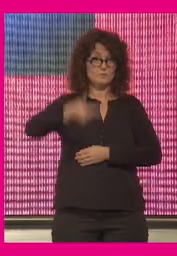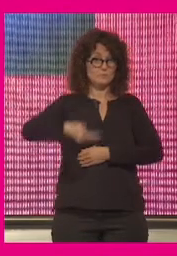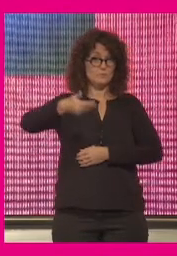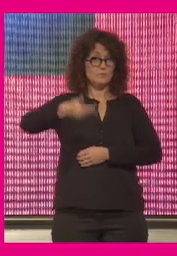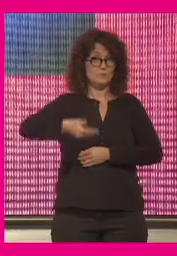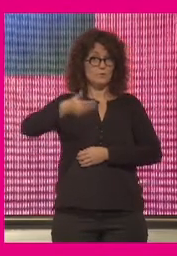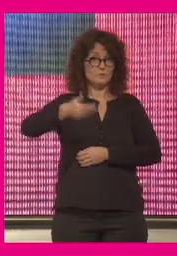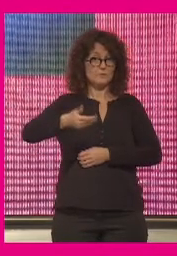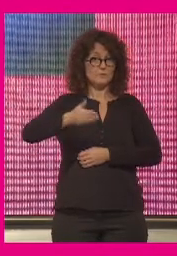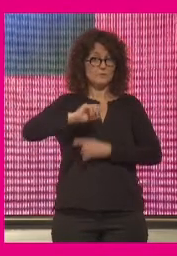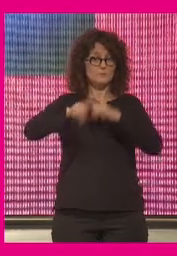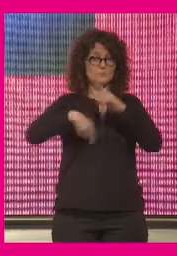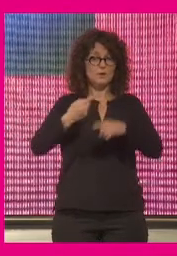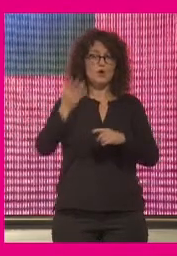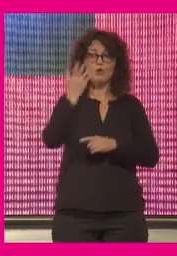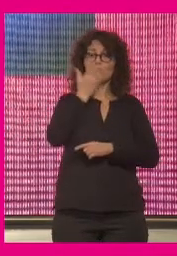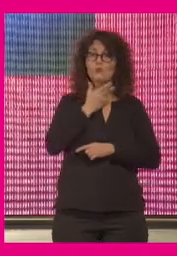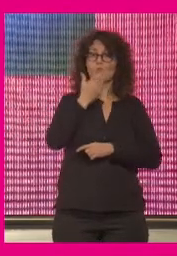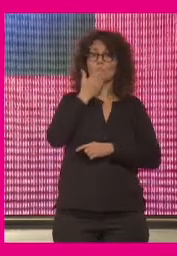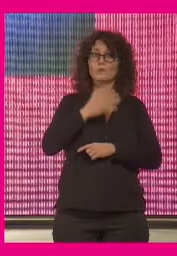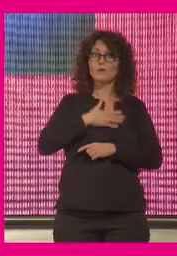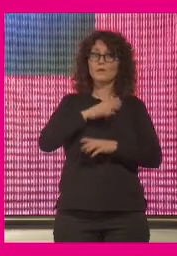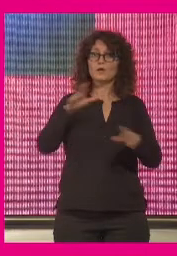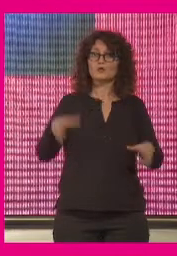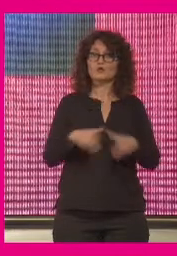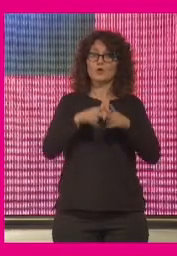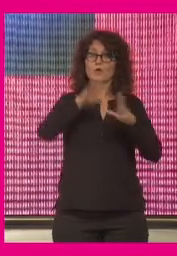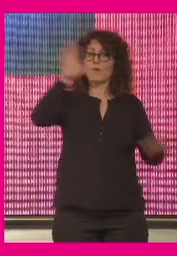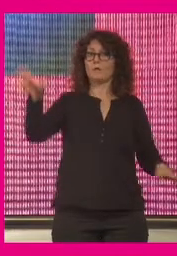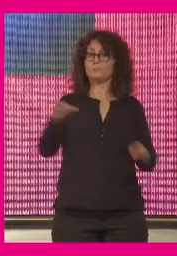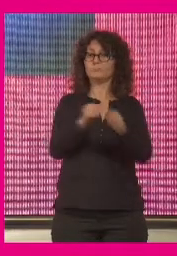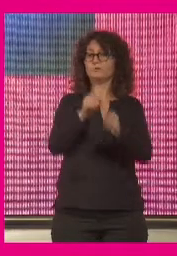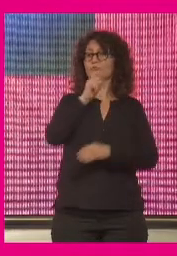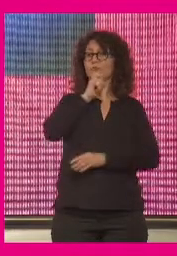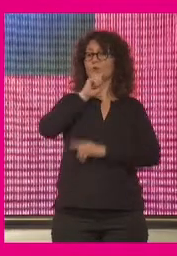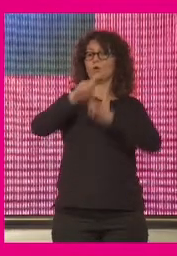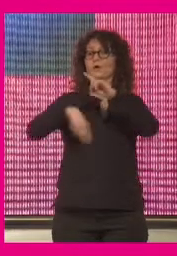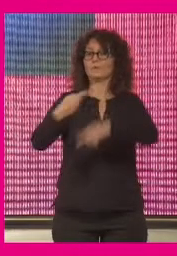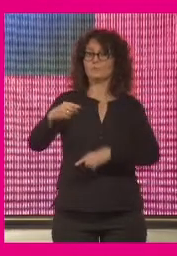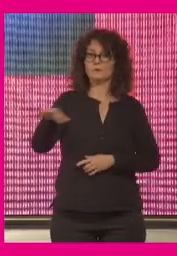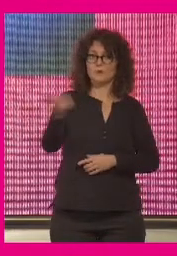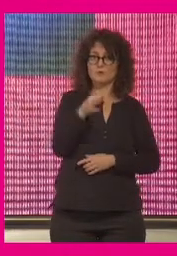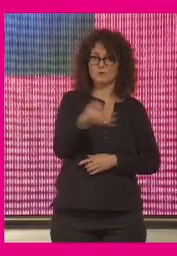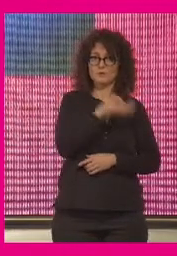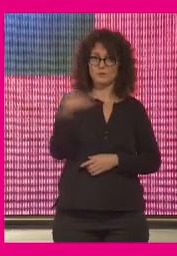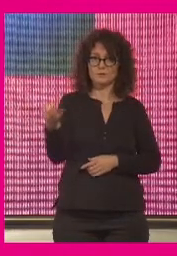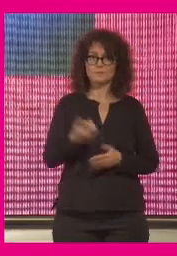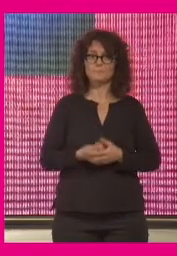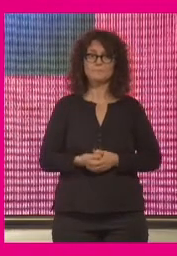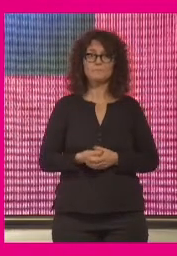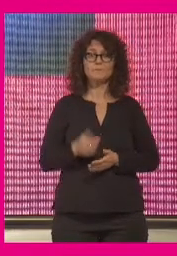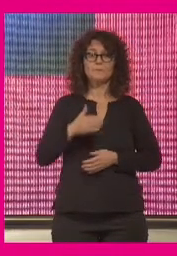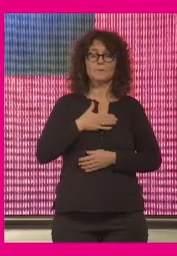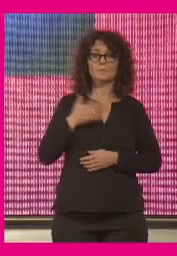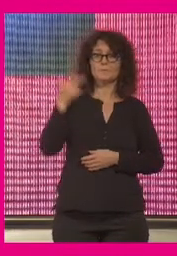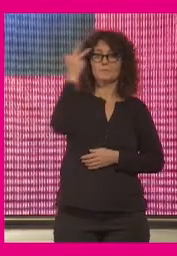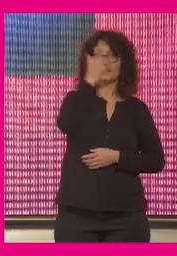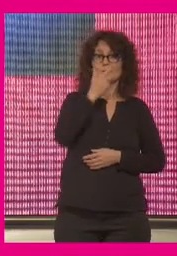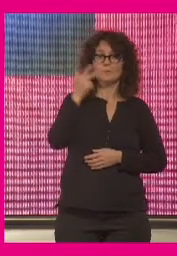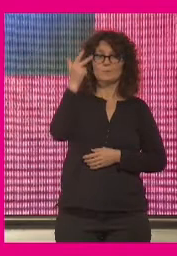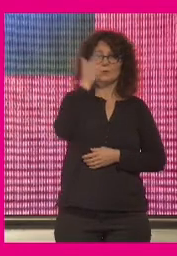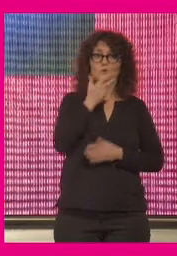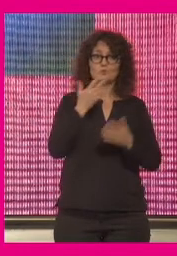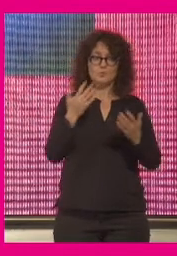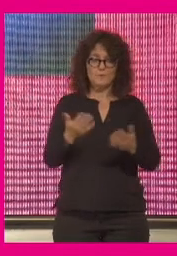para tener una radiografía exacta de nuestra sociedad y tomar las decisiones oportunas mi hipótesis es que las